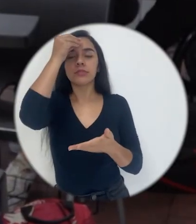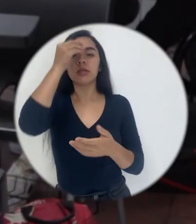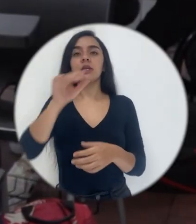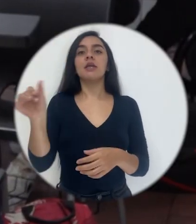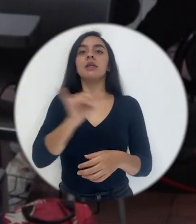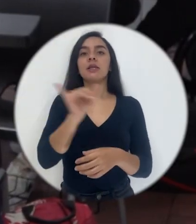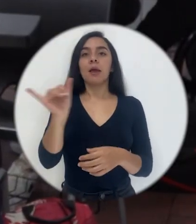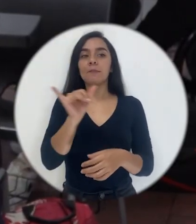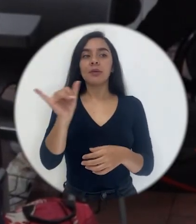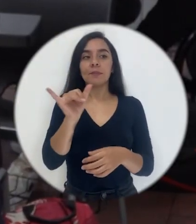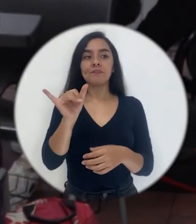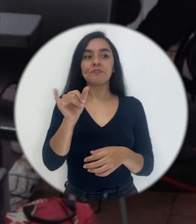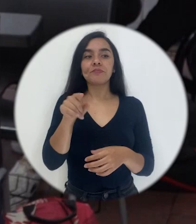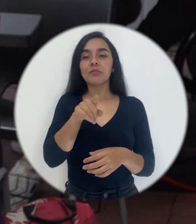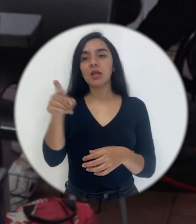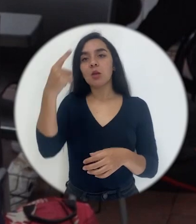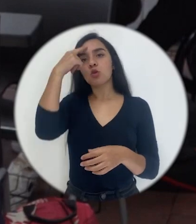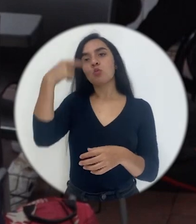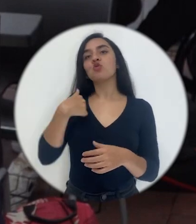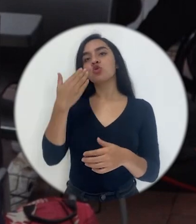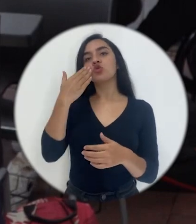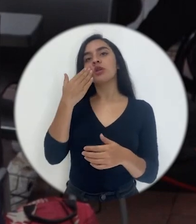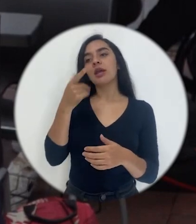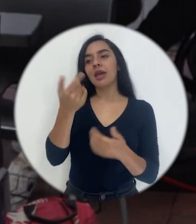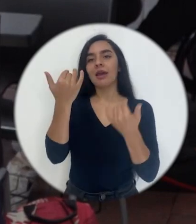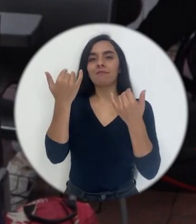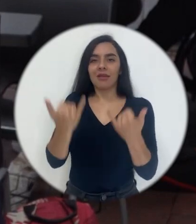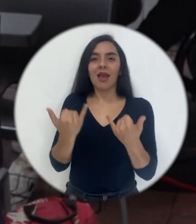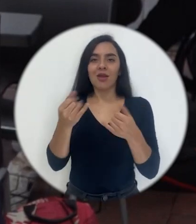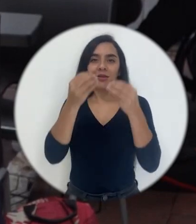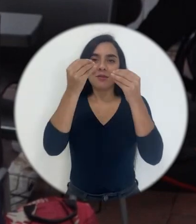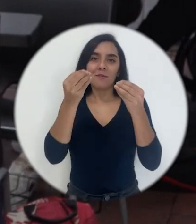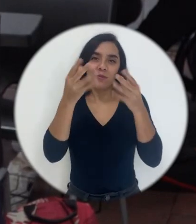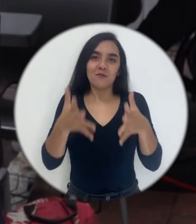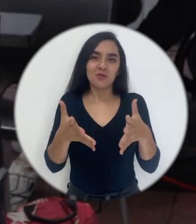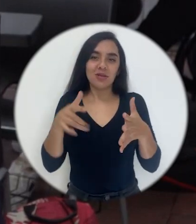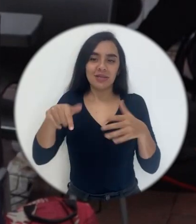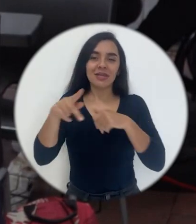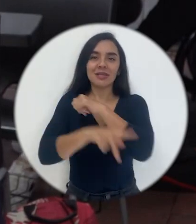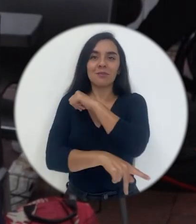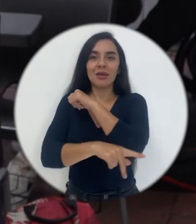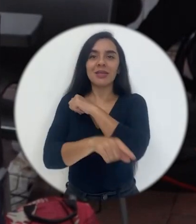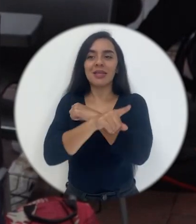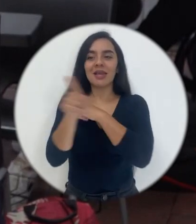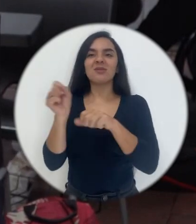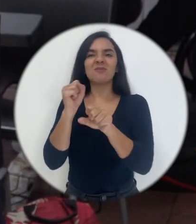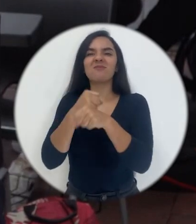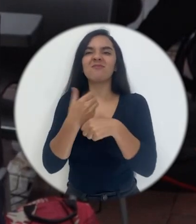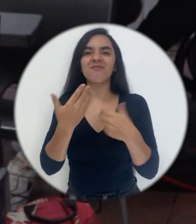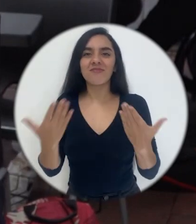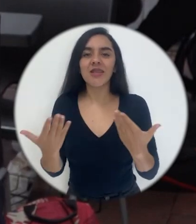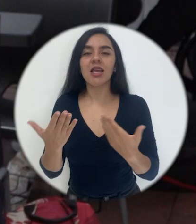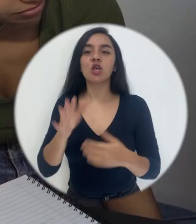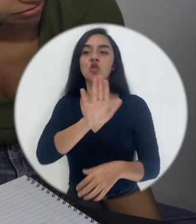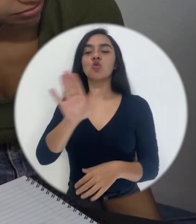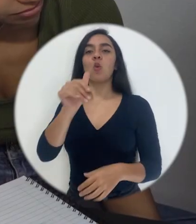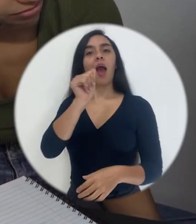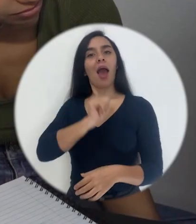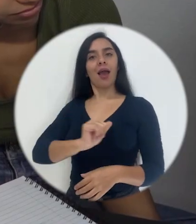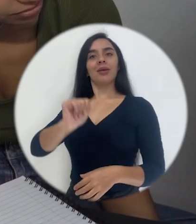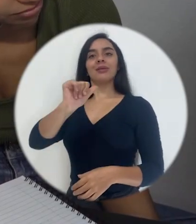como sé que lo hacen todos los docentes en este país, el aspecto, el elemento